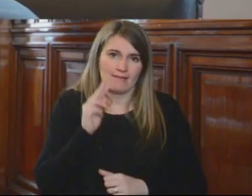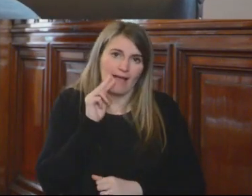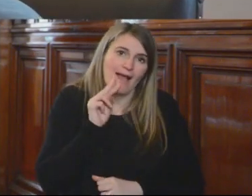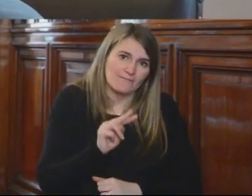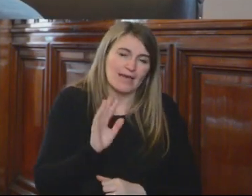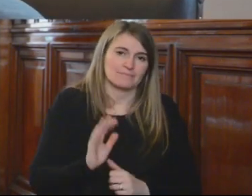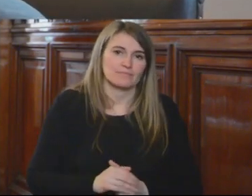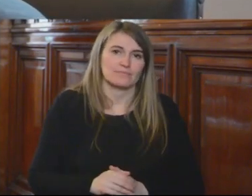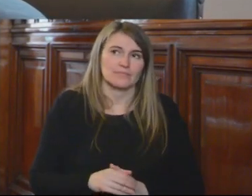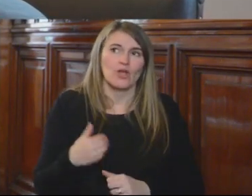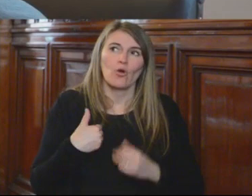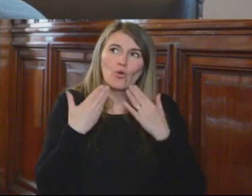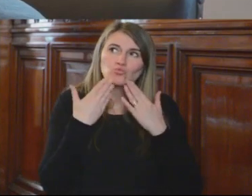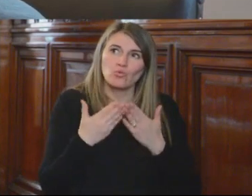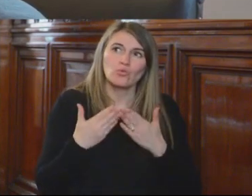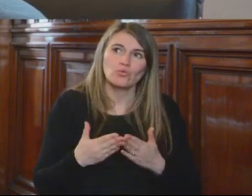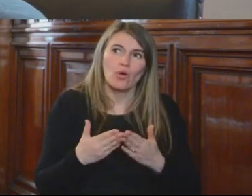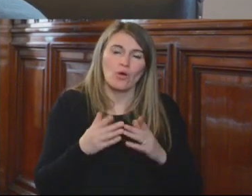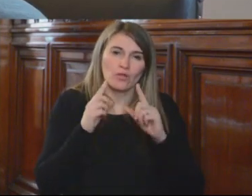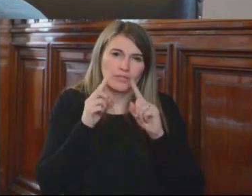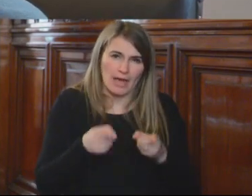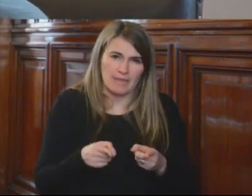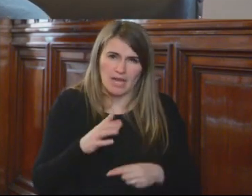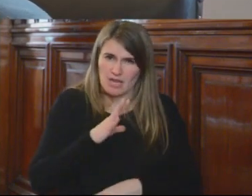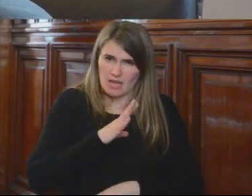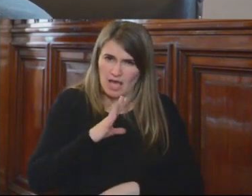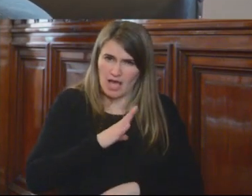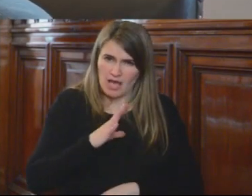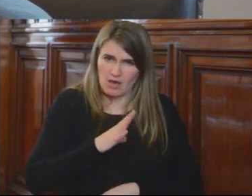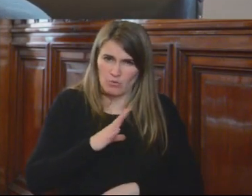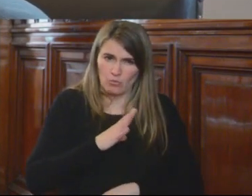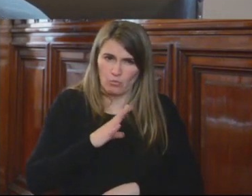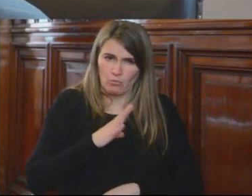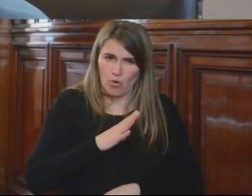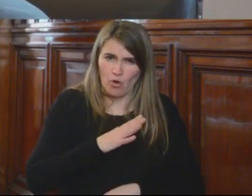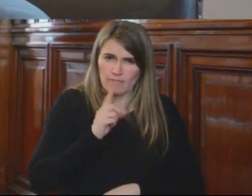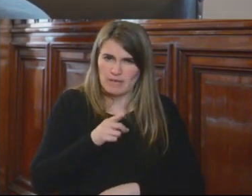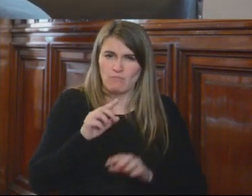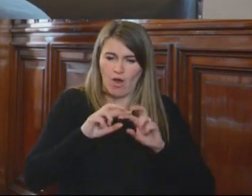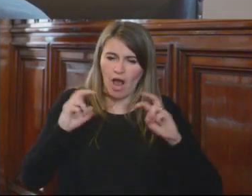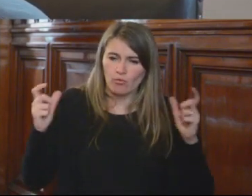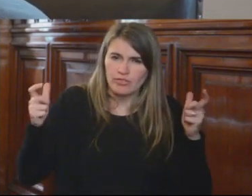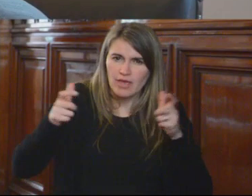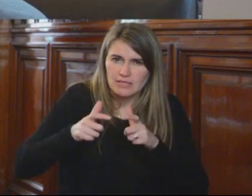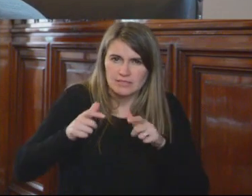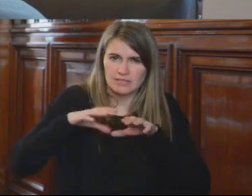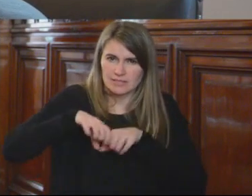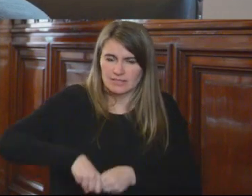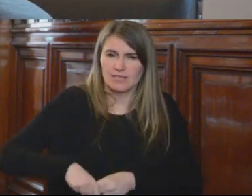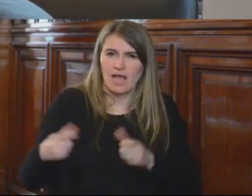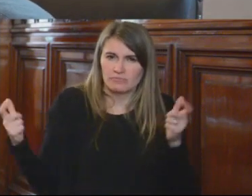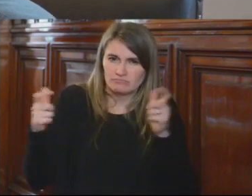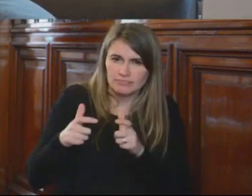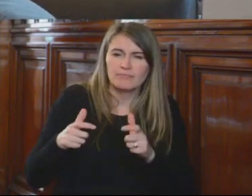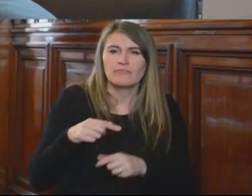consultaría. ¿Ha habido, o es audiencia de monitoreo, no es de algún caso,